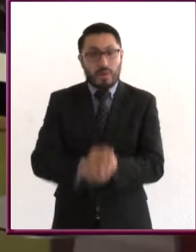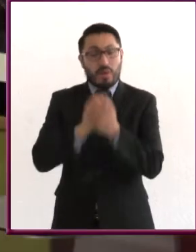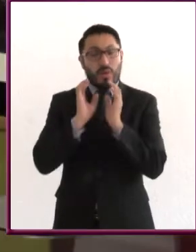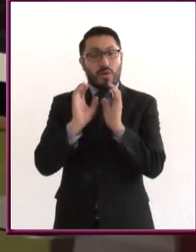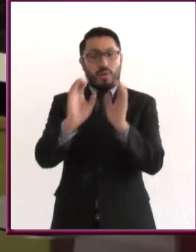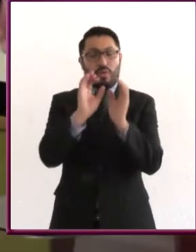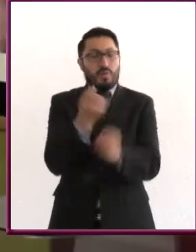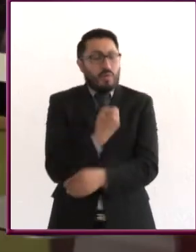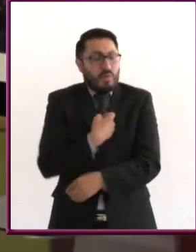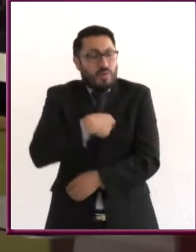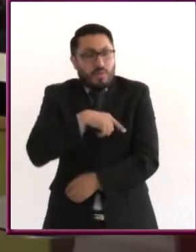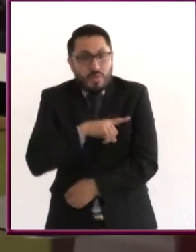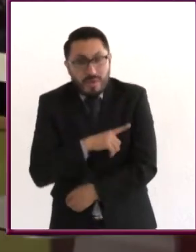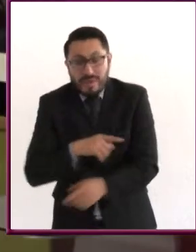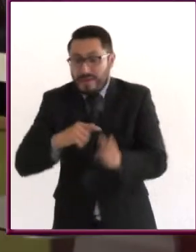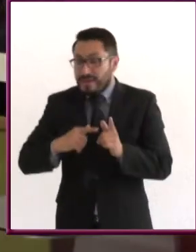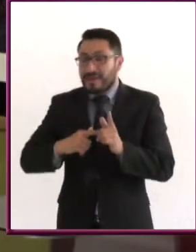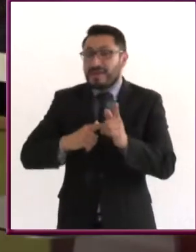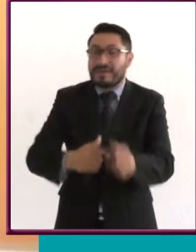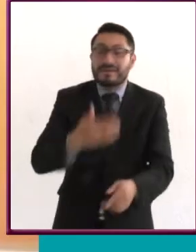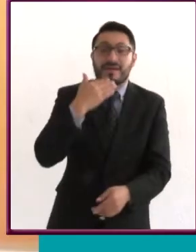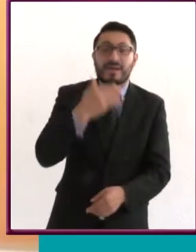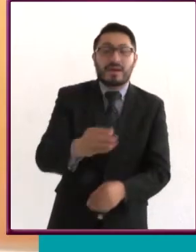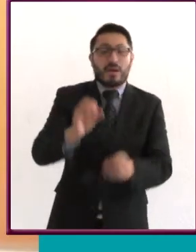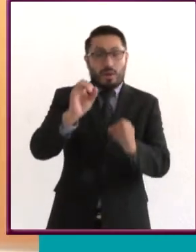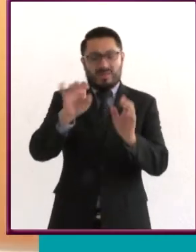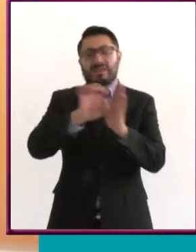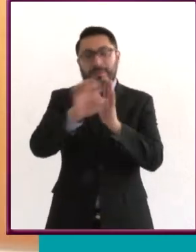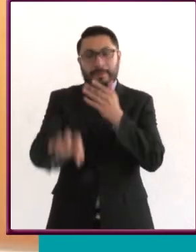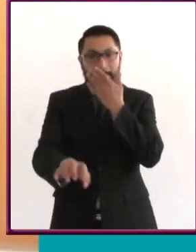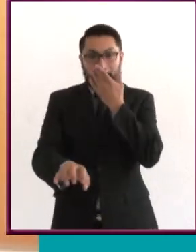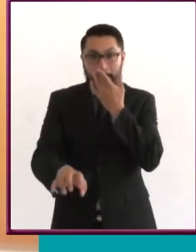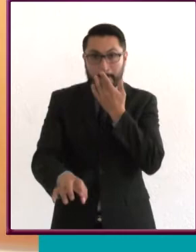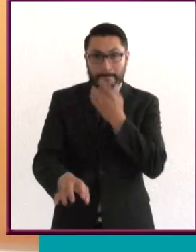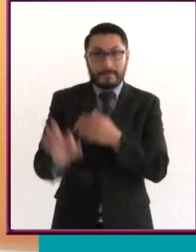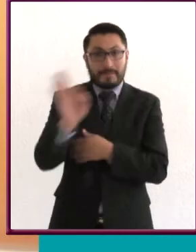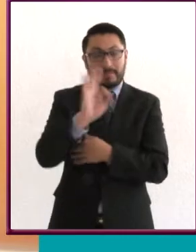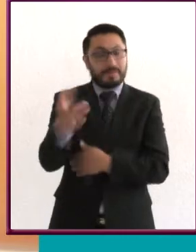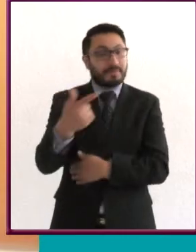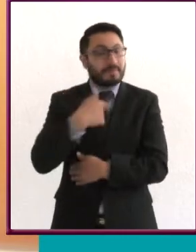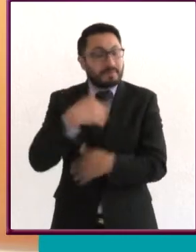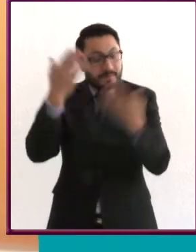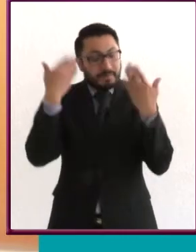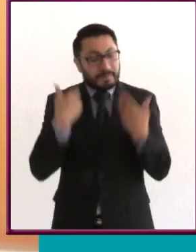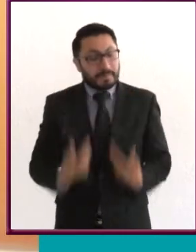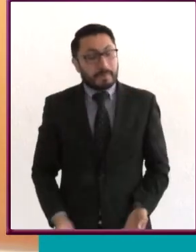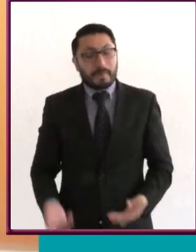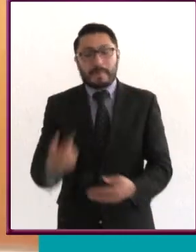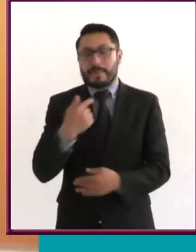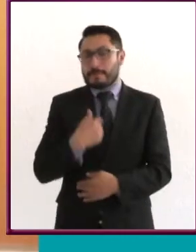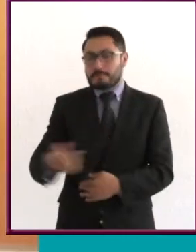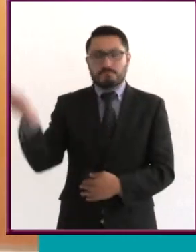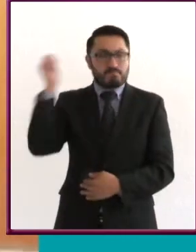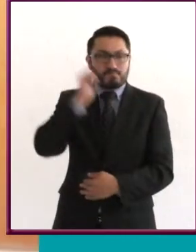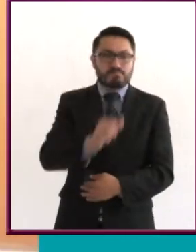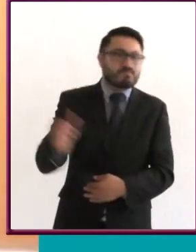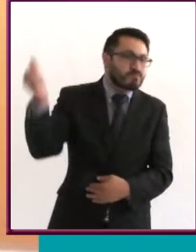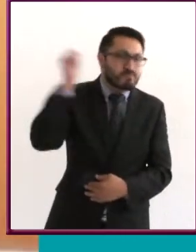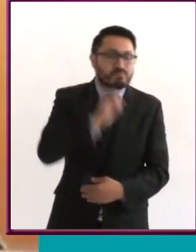o para afectarla. Por ejemplo, si yo me la vivo